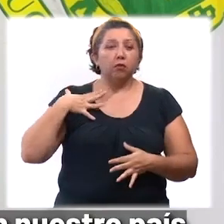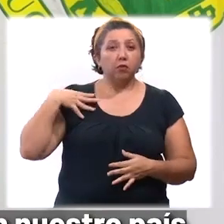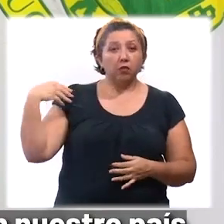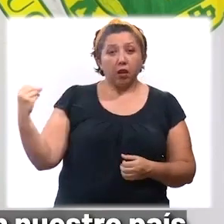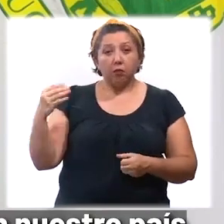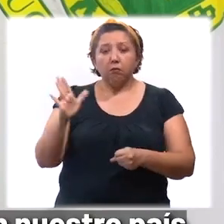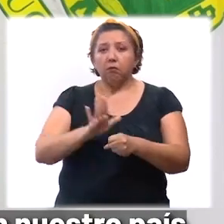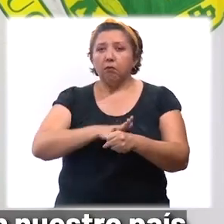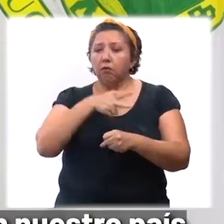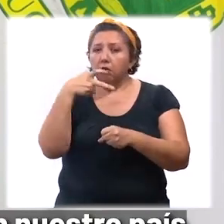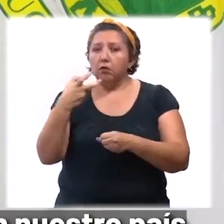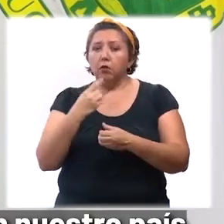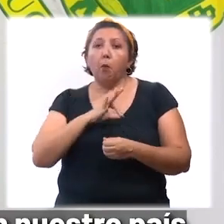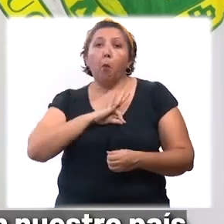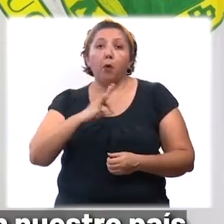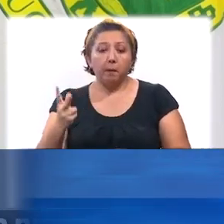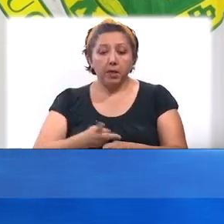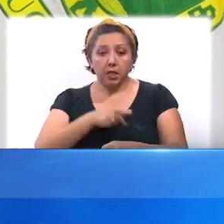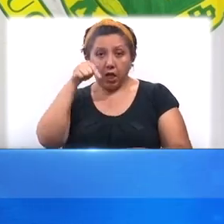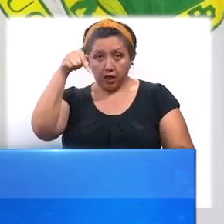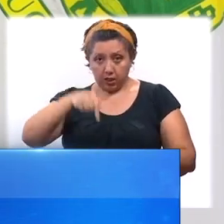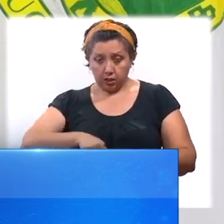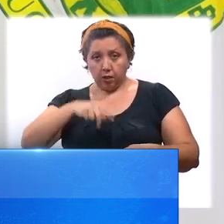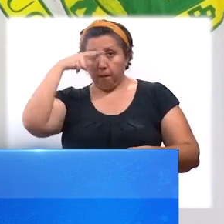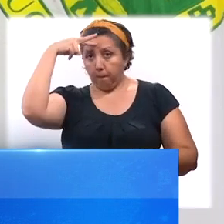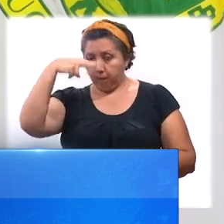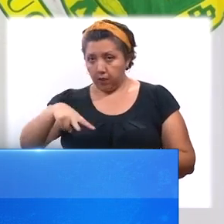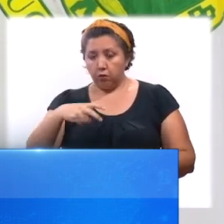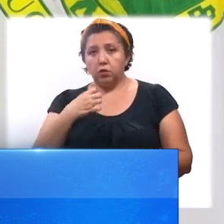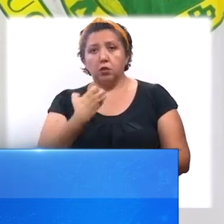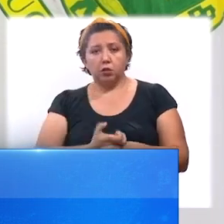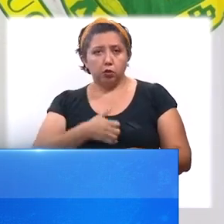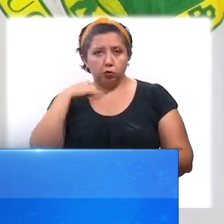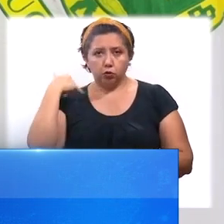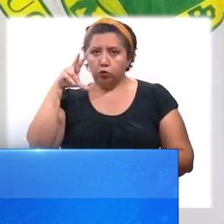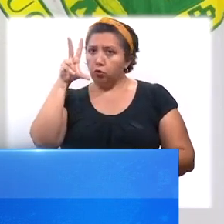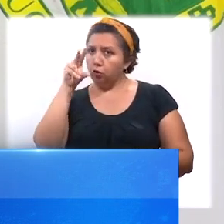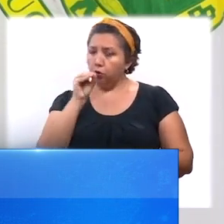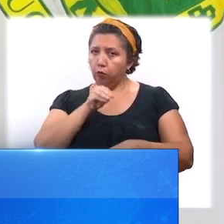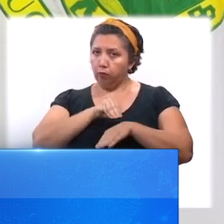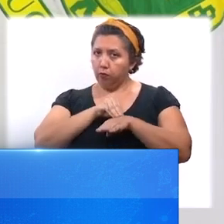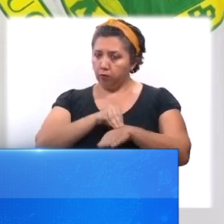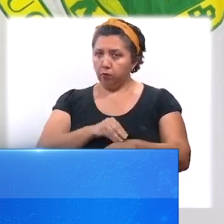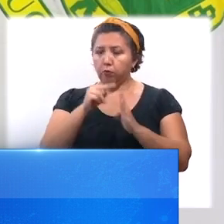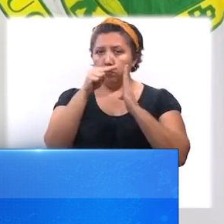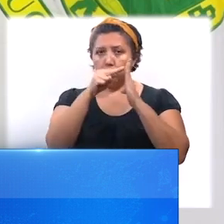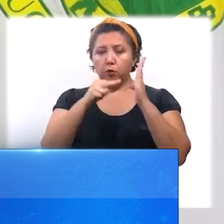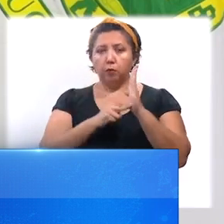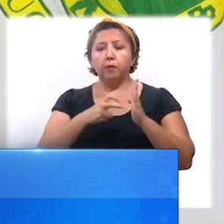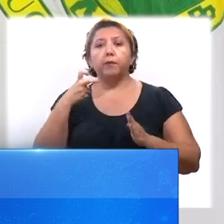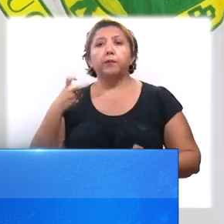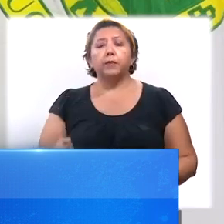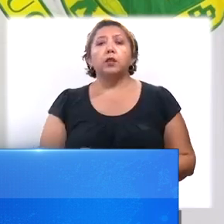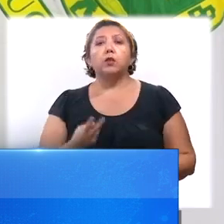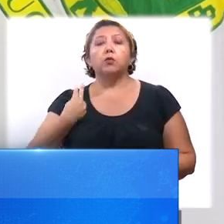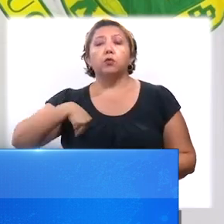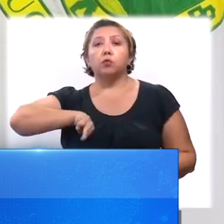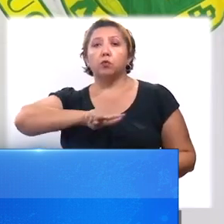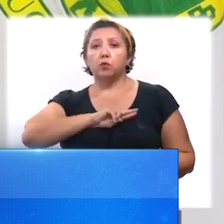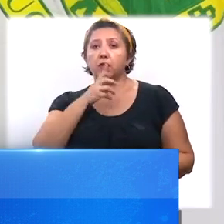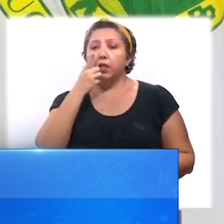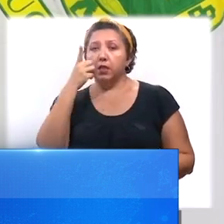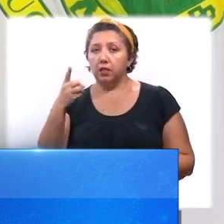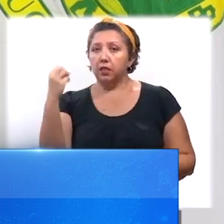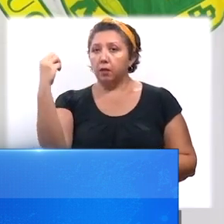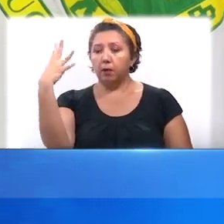Esto es un preámbulo de lo que puede ocurrir en nuestro país y nuestro Estado si no acatamos las medidas sanitarias. En este sentido, no estos